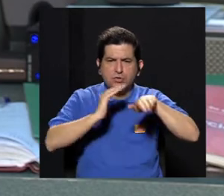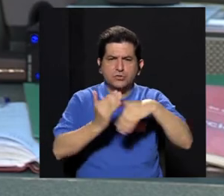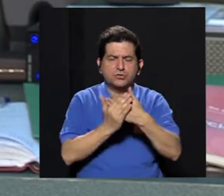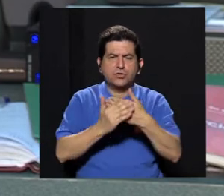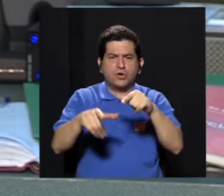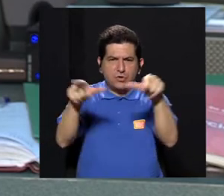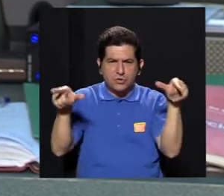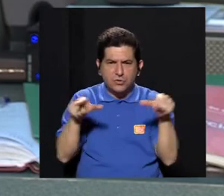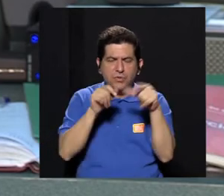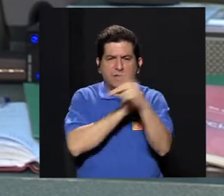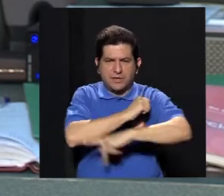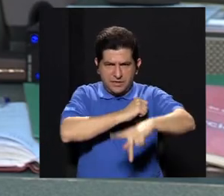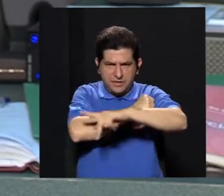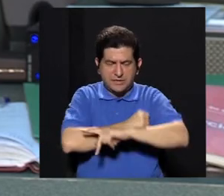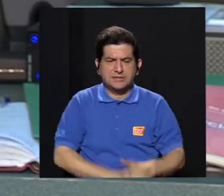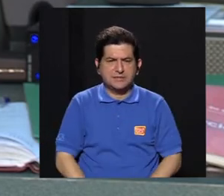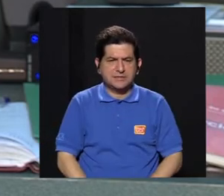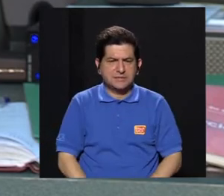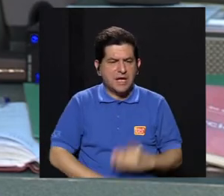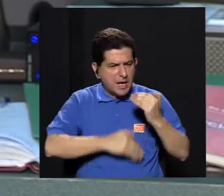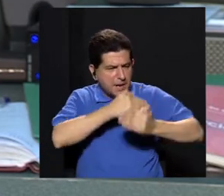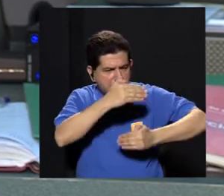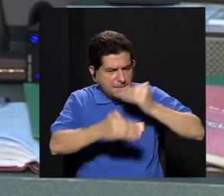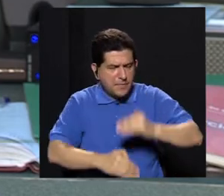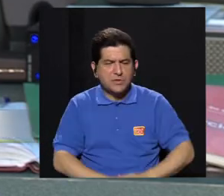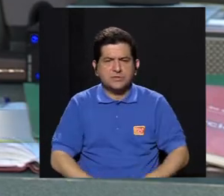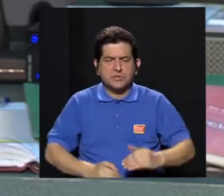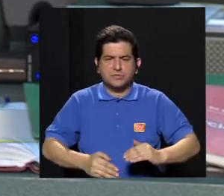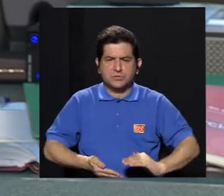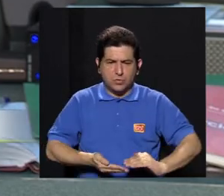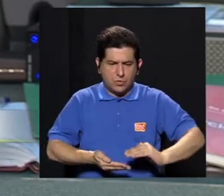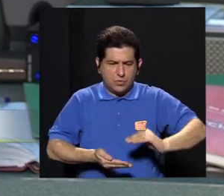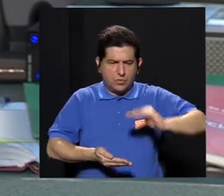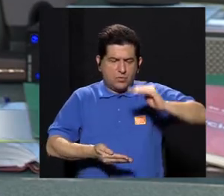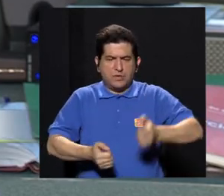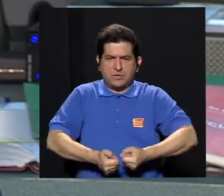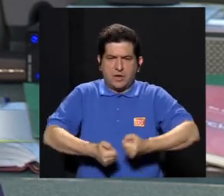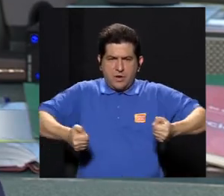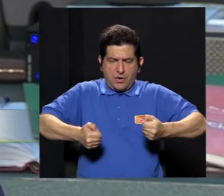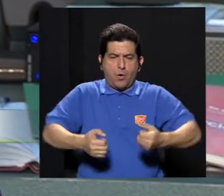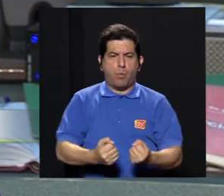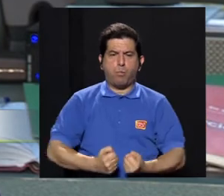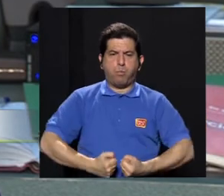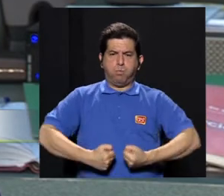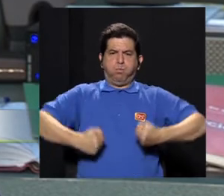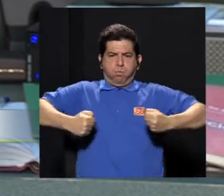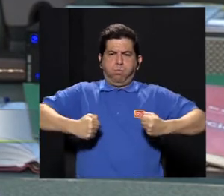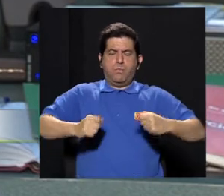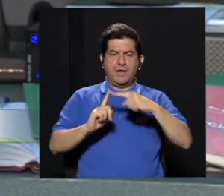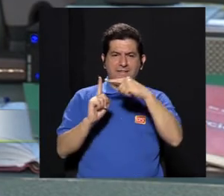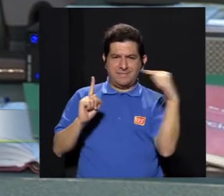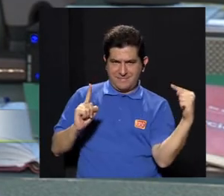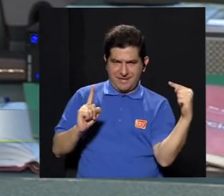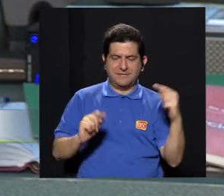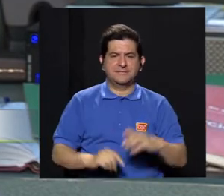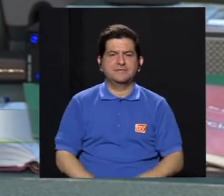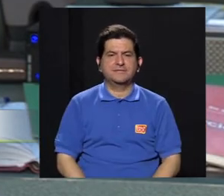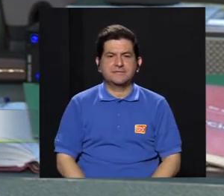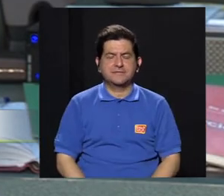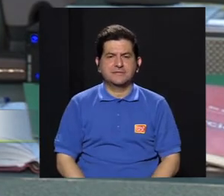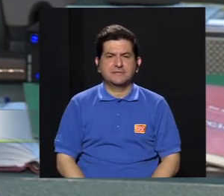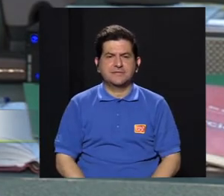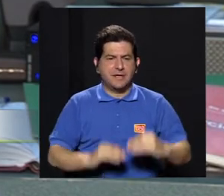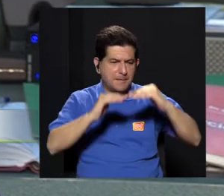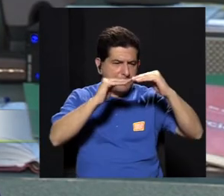evaluados de diferentes lugares del país, la tendencia es al sobrepeso y la obesidad. O sea, van en rangos